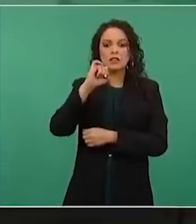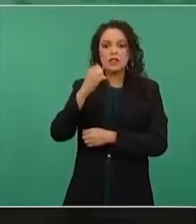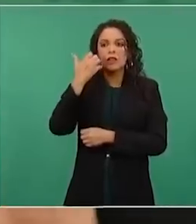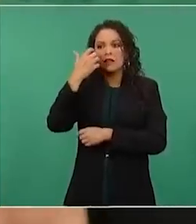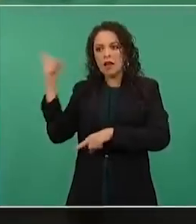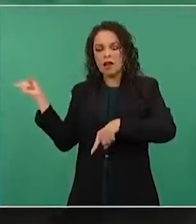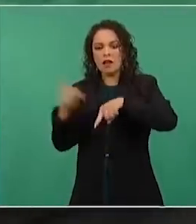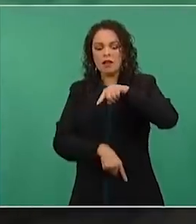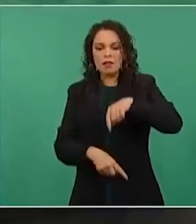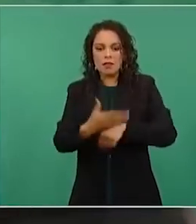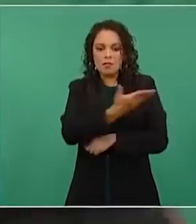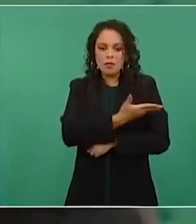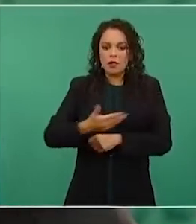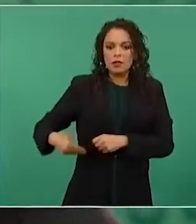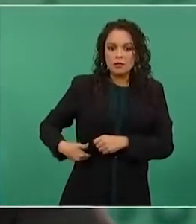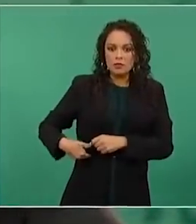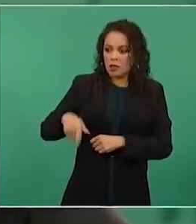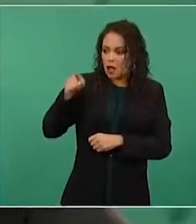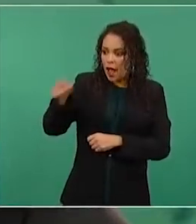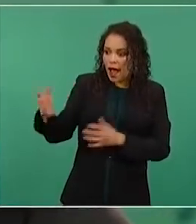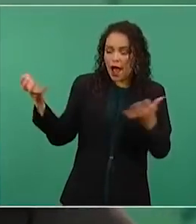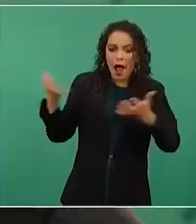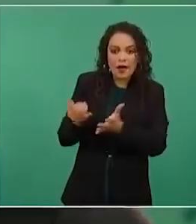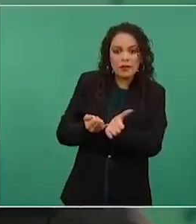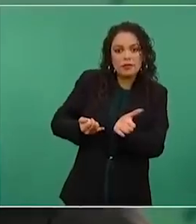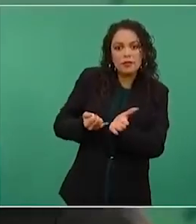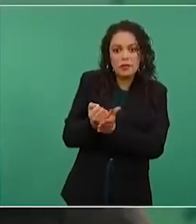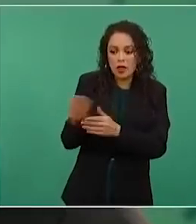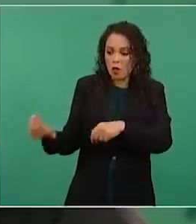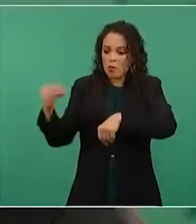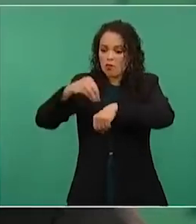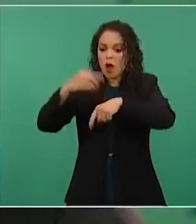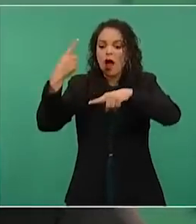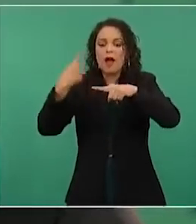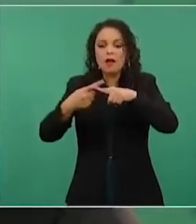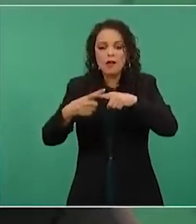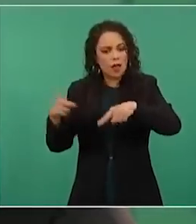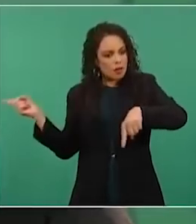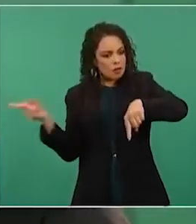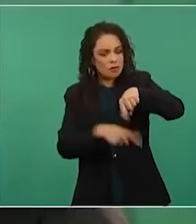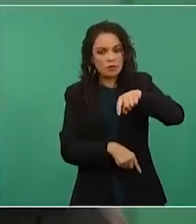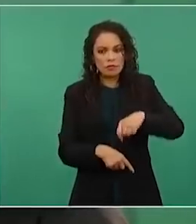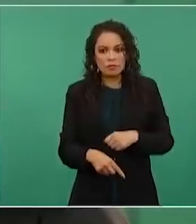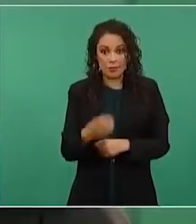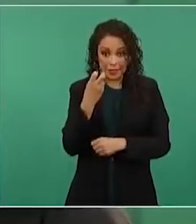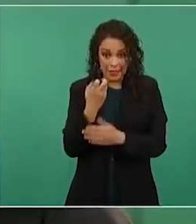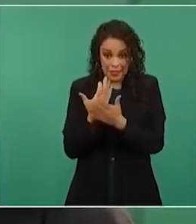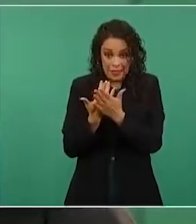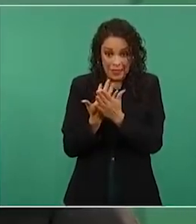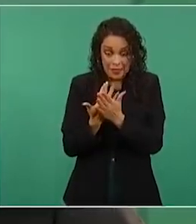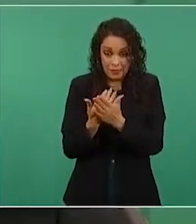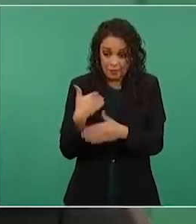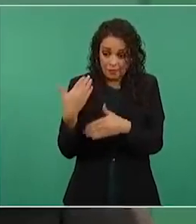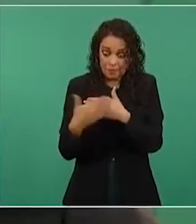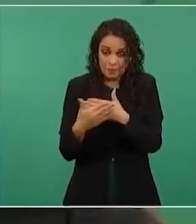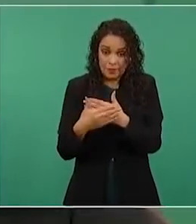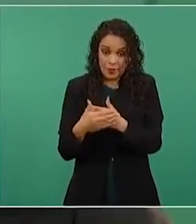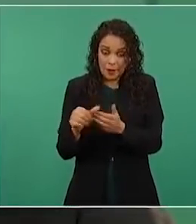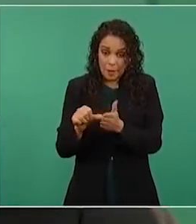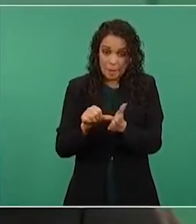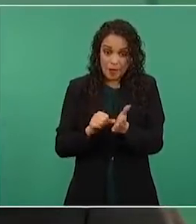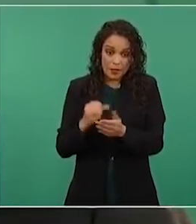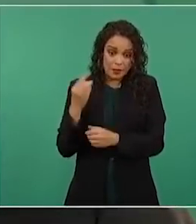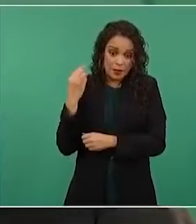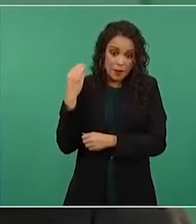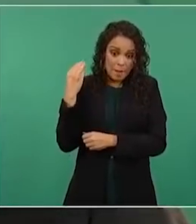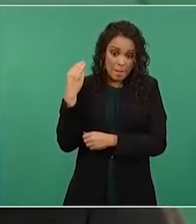El pueblo pone, el pueblo quita. Entonces, en marzo se le va a preguntar a